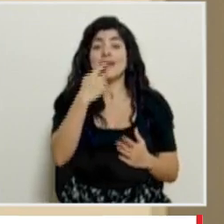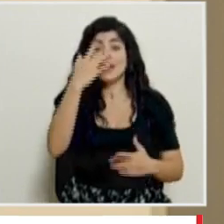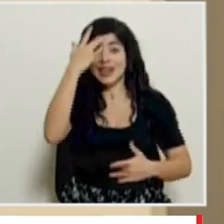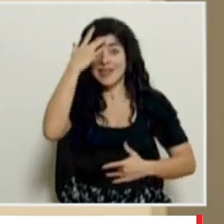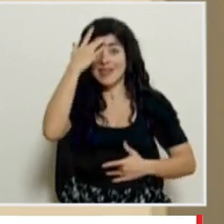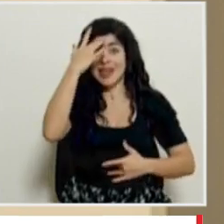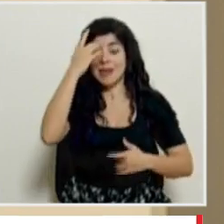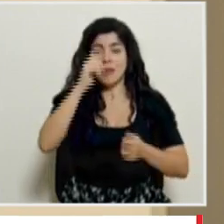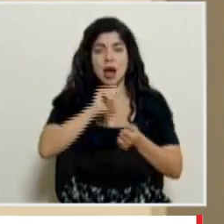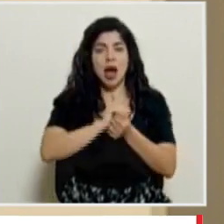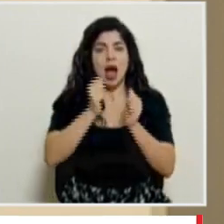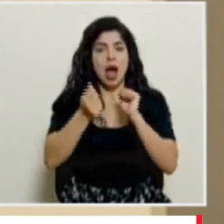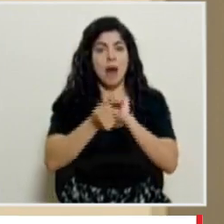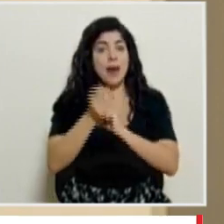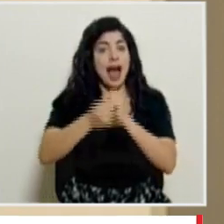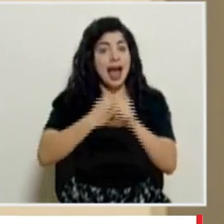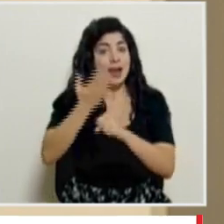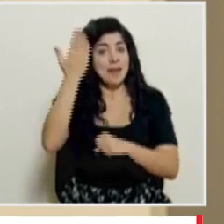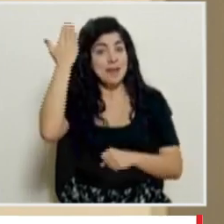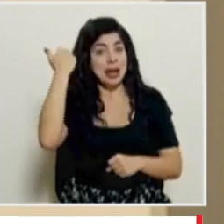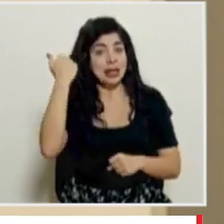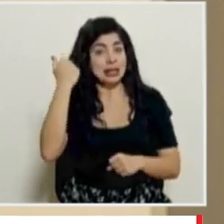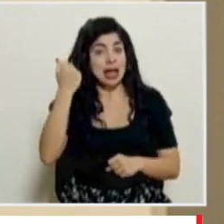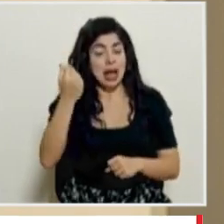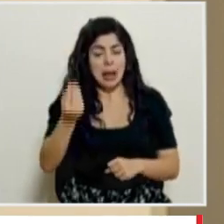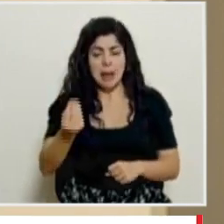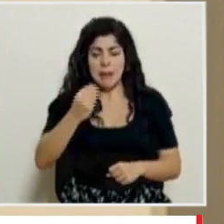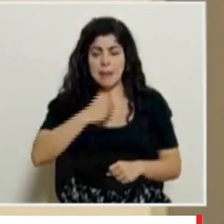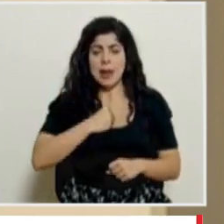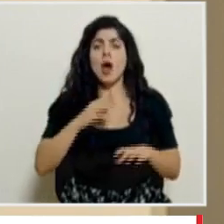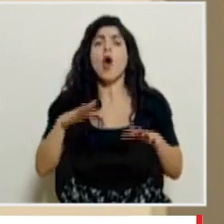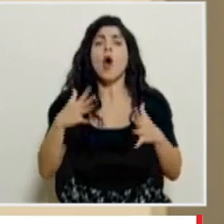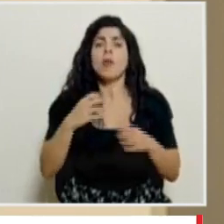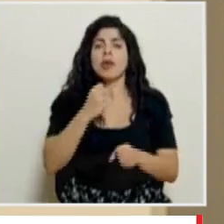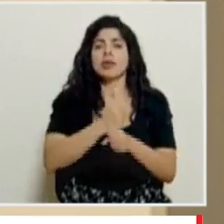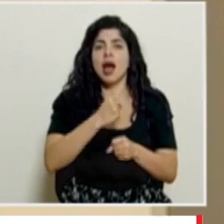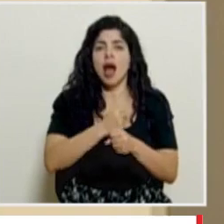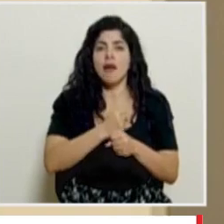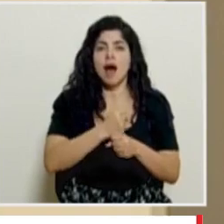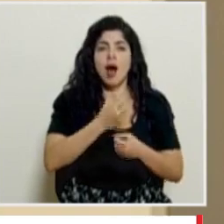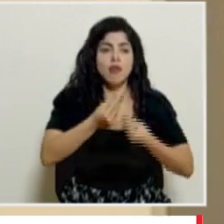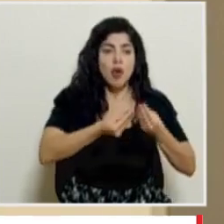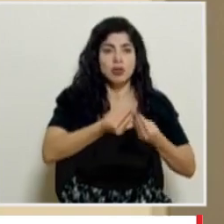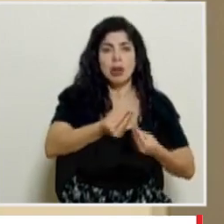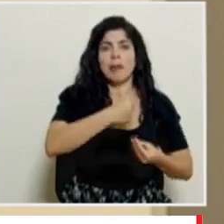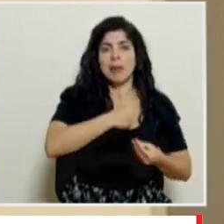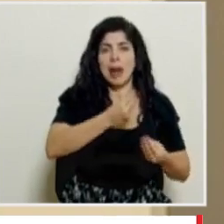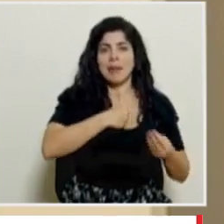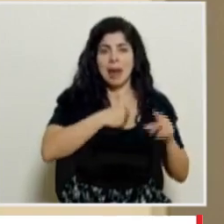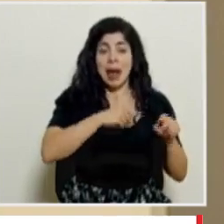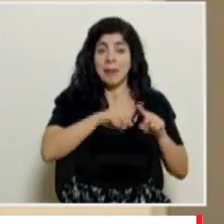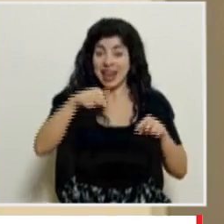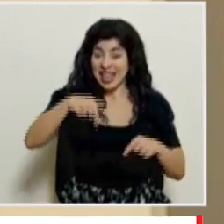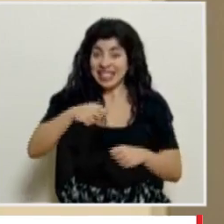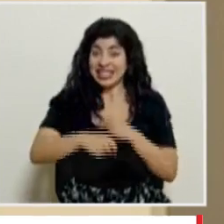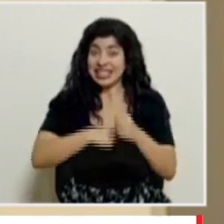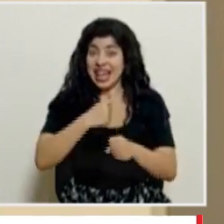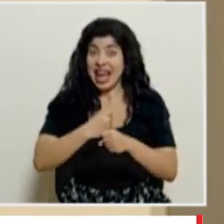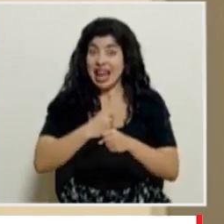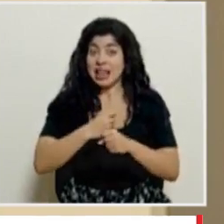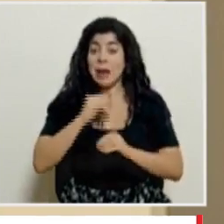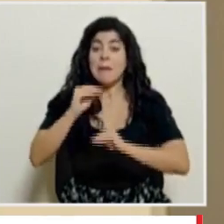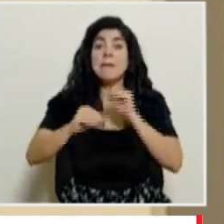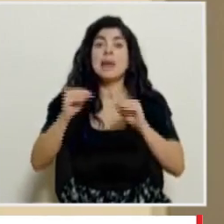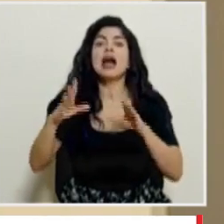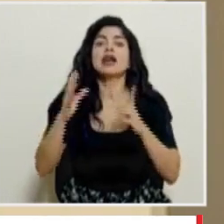ha cambiado. El año pasado nos contagiábamos en las actividades laborales y productivas, pero este año nos contagiamos más en